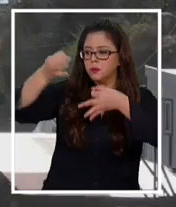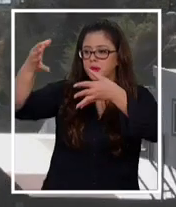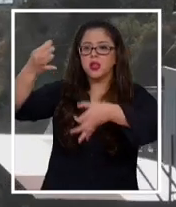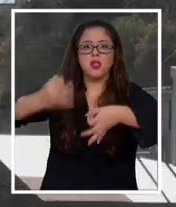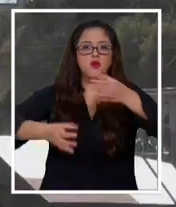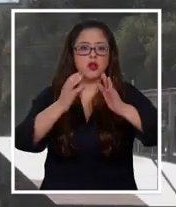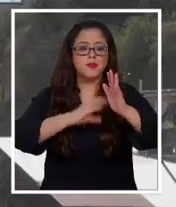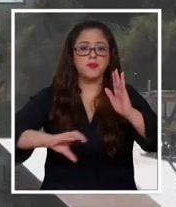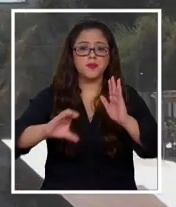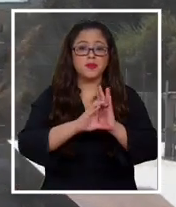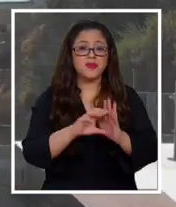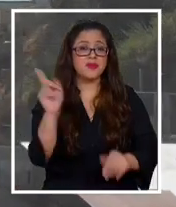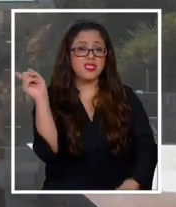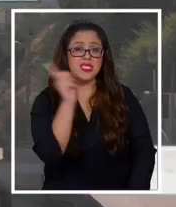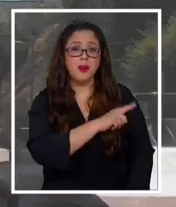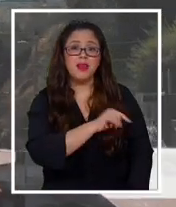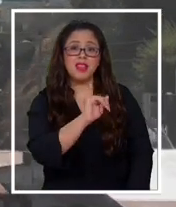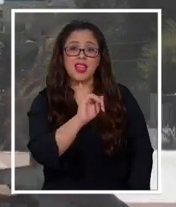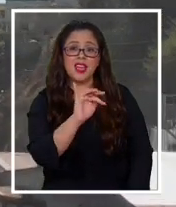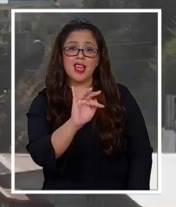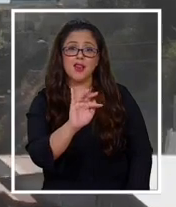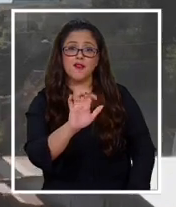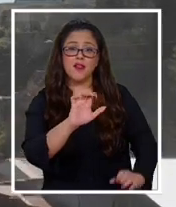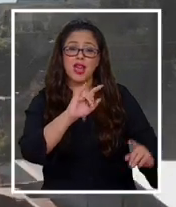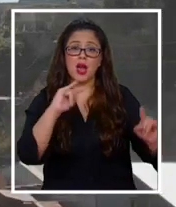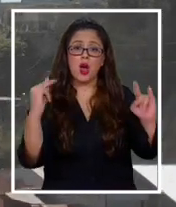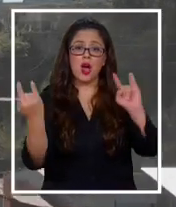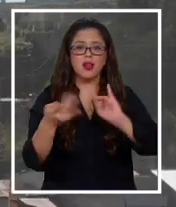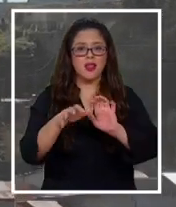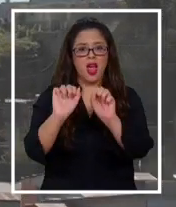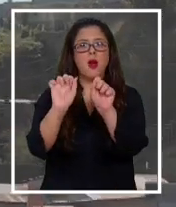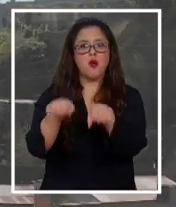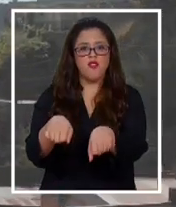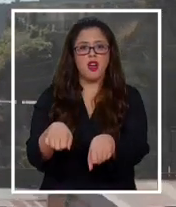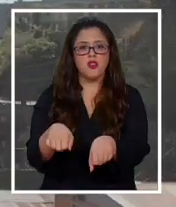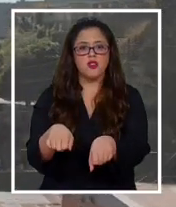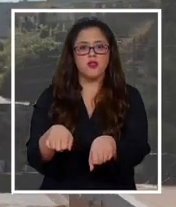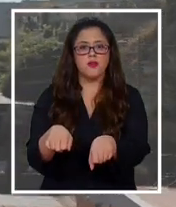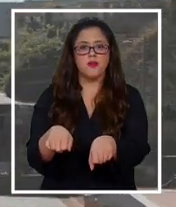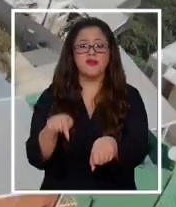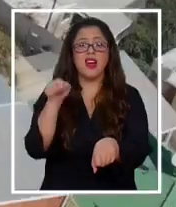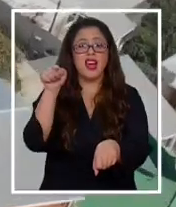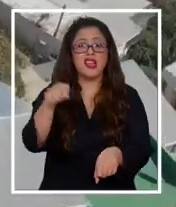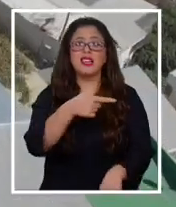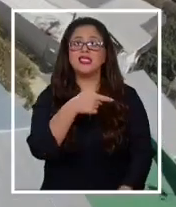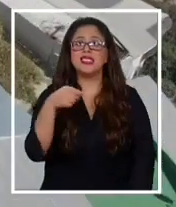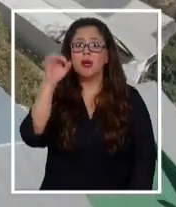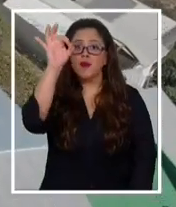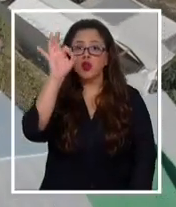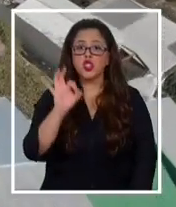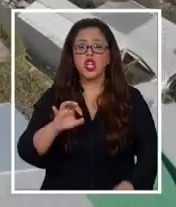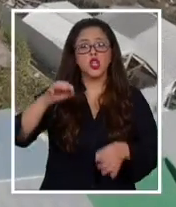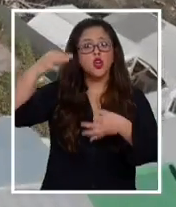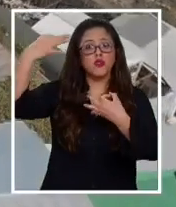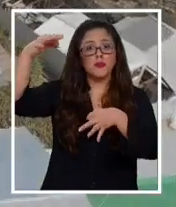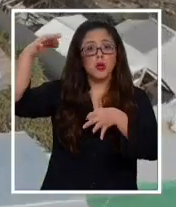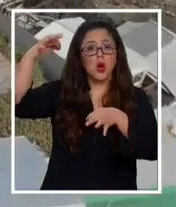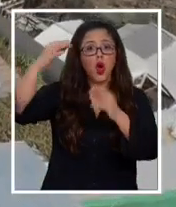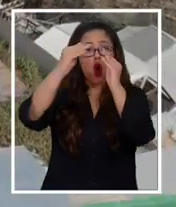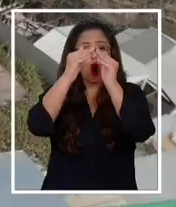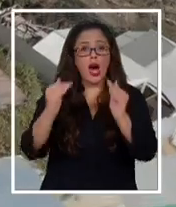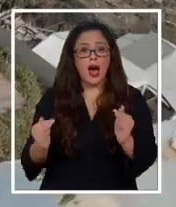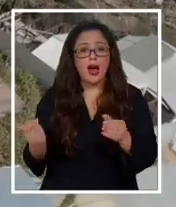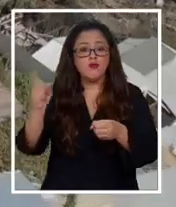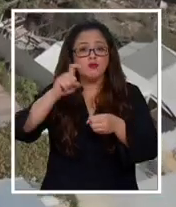Finalmente, el IFE universal fue aprobado. Llegará al 100% del registro social de hogares